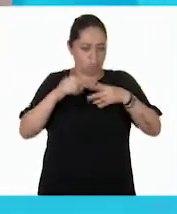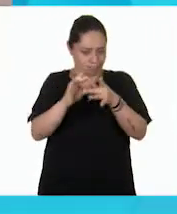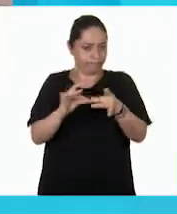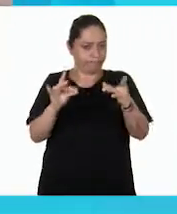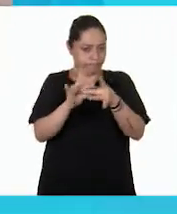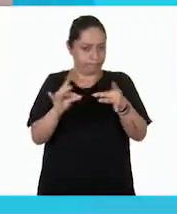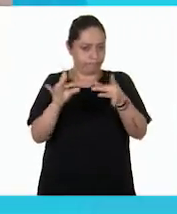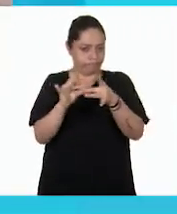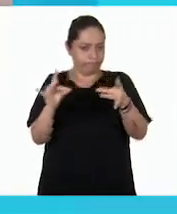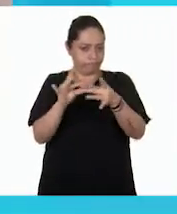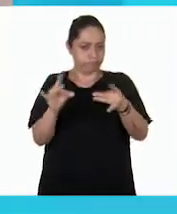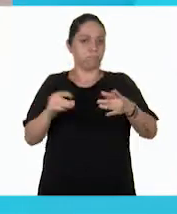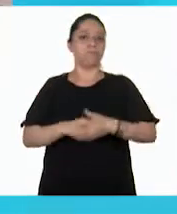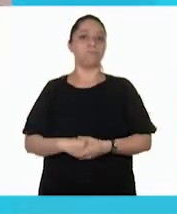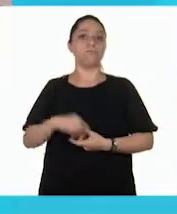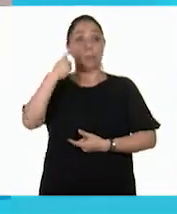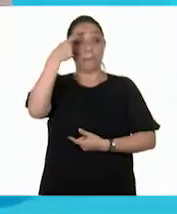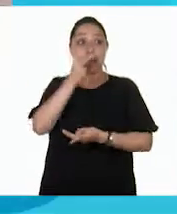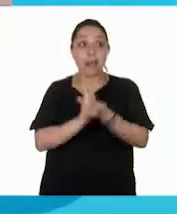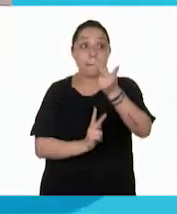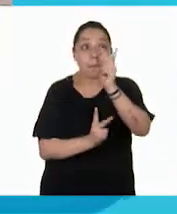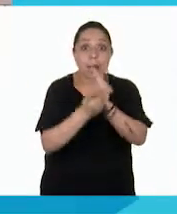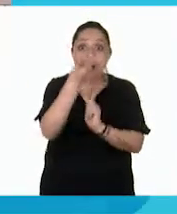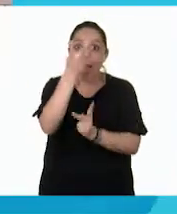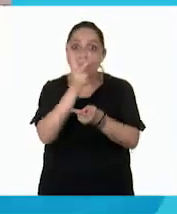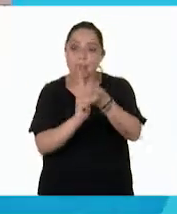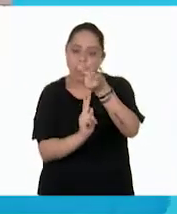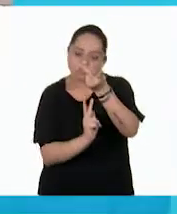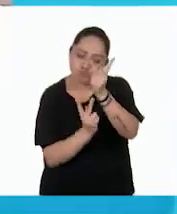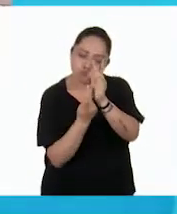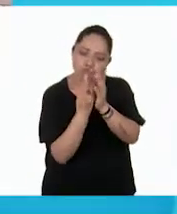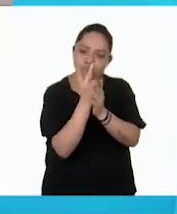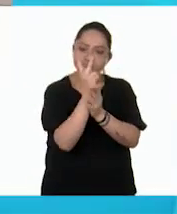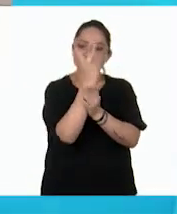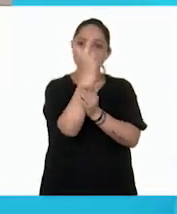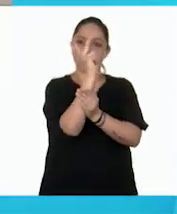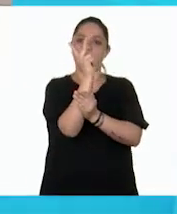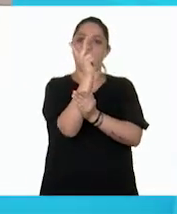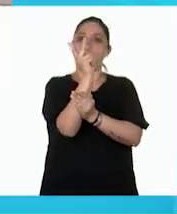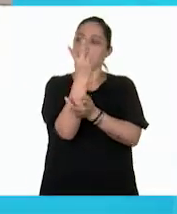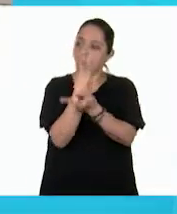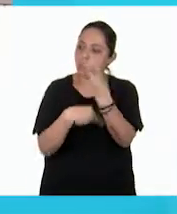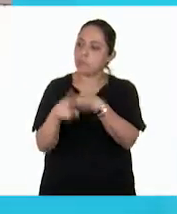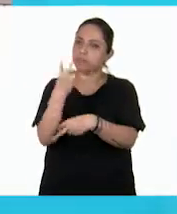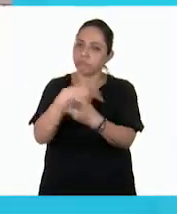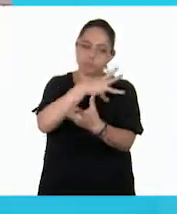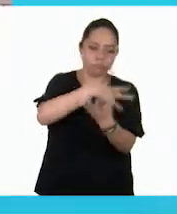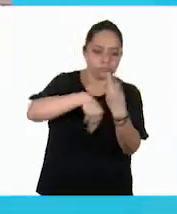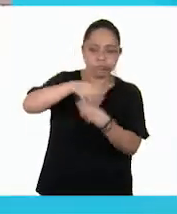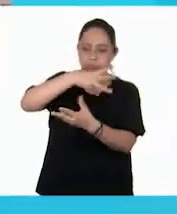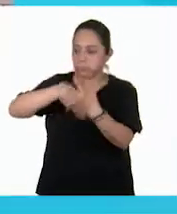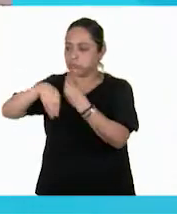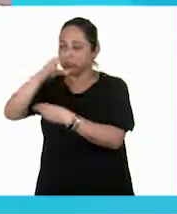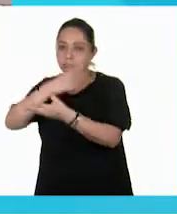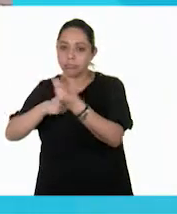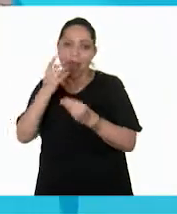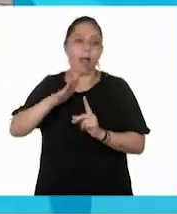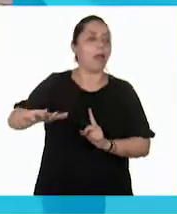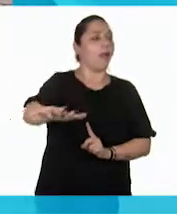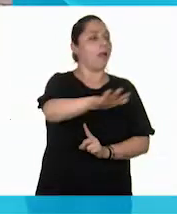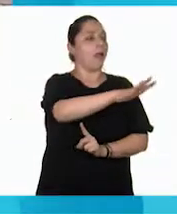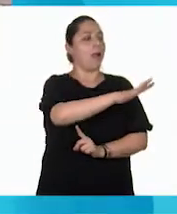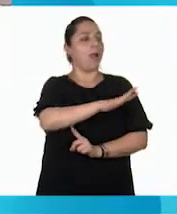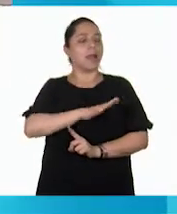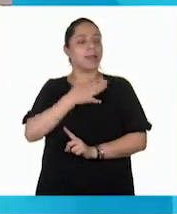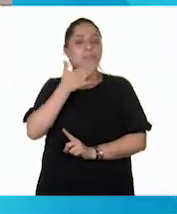Para hacer que nuestras plantas crezcan, se reproduzcan y nos brinden un ambiente favorable, es